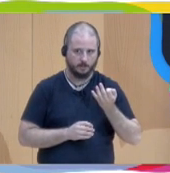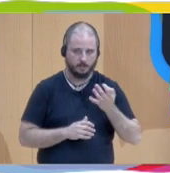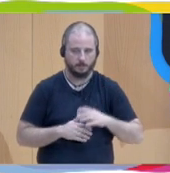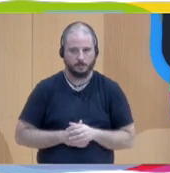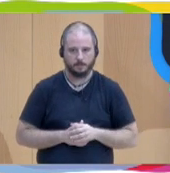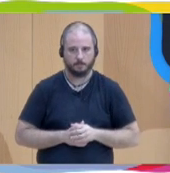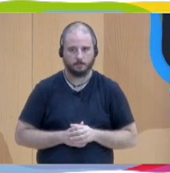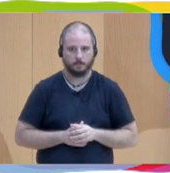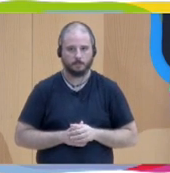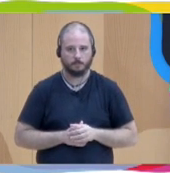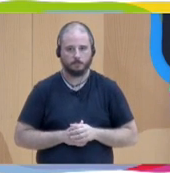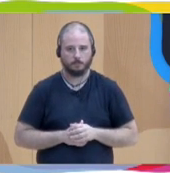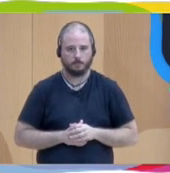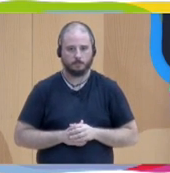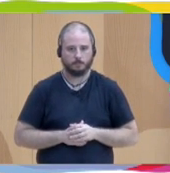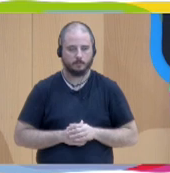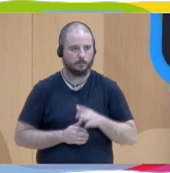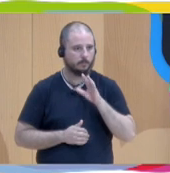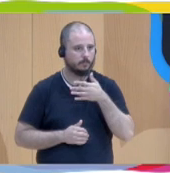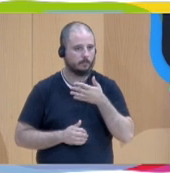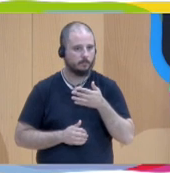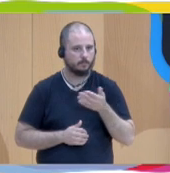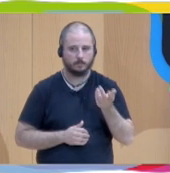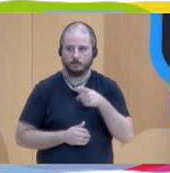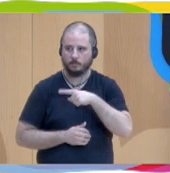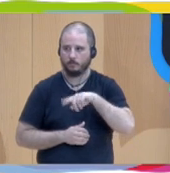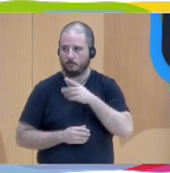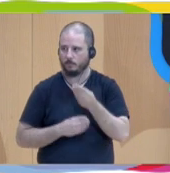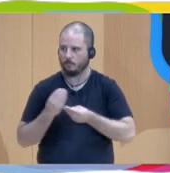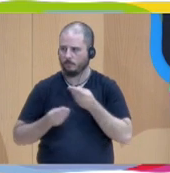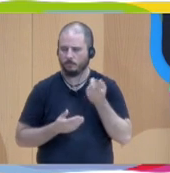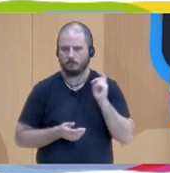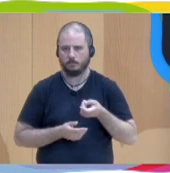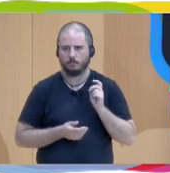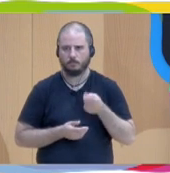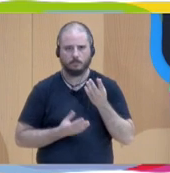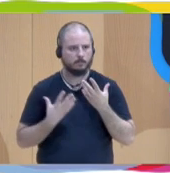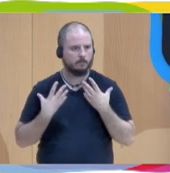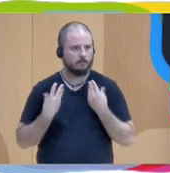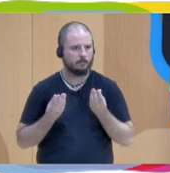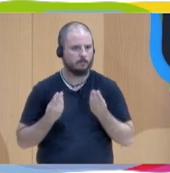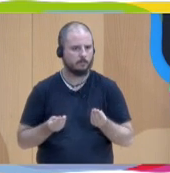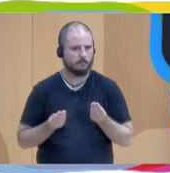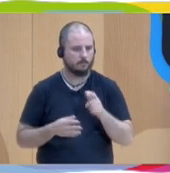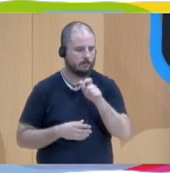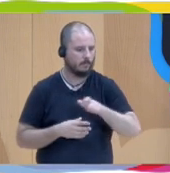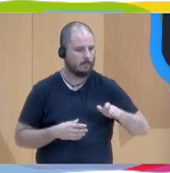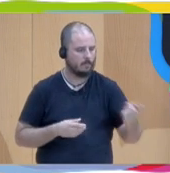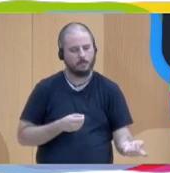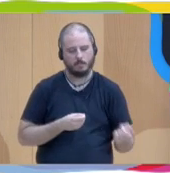hacemos mucha fatiga a incluir a las personas